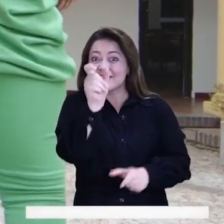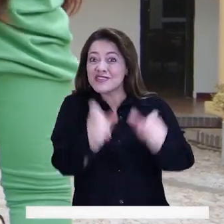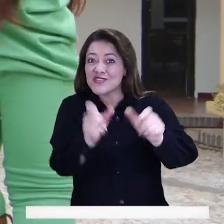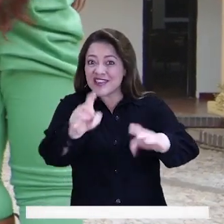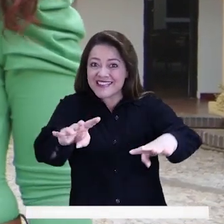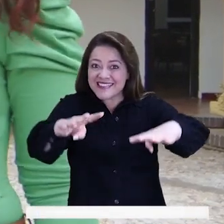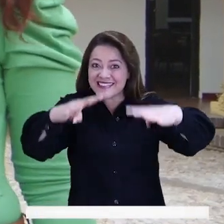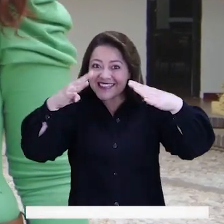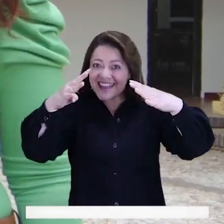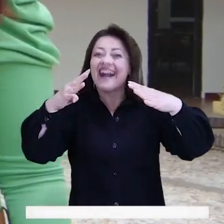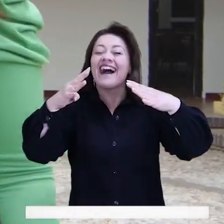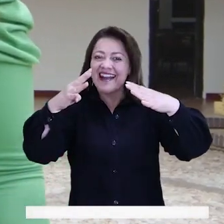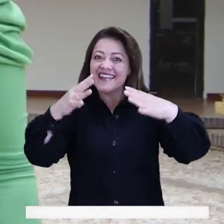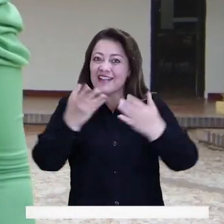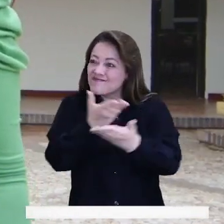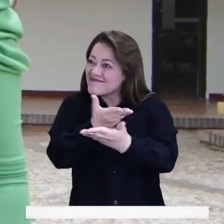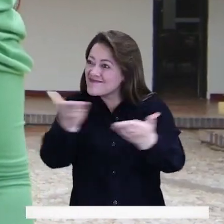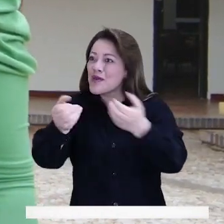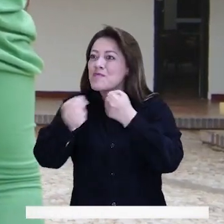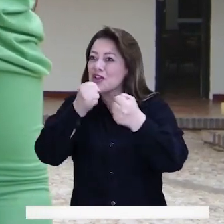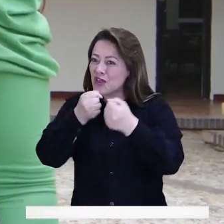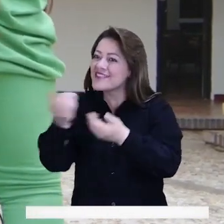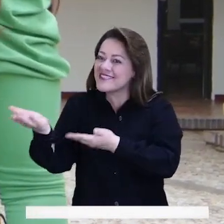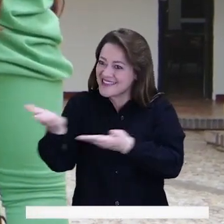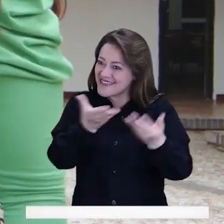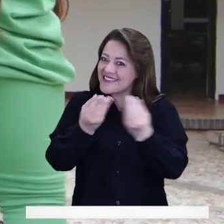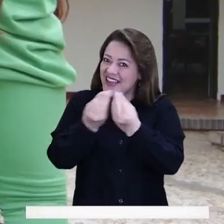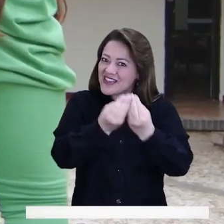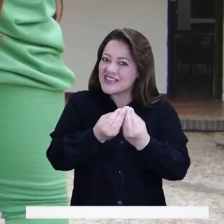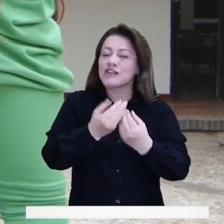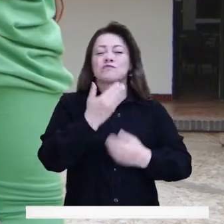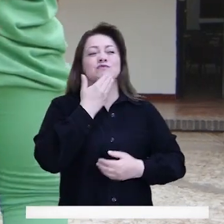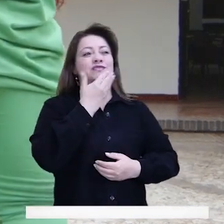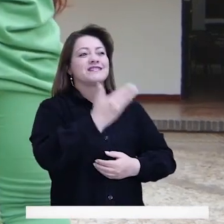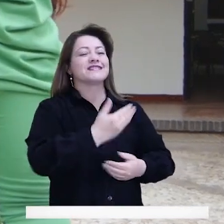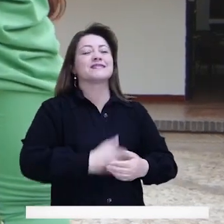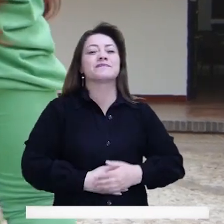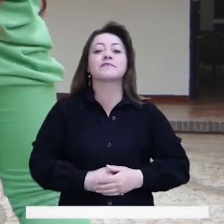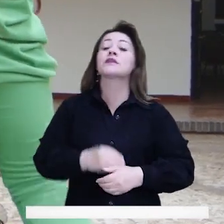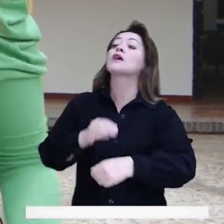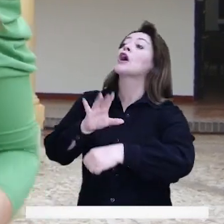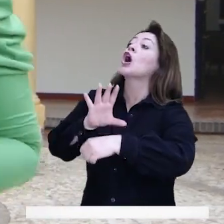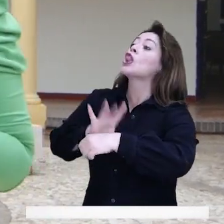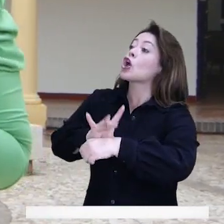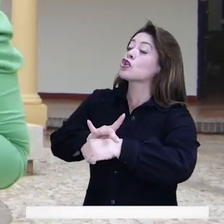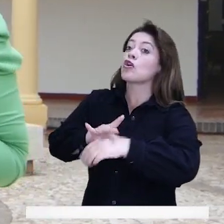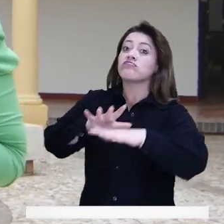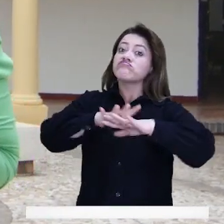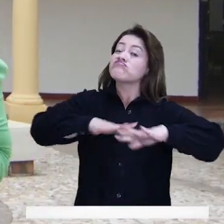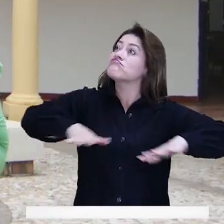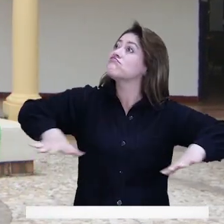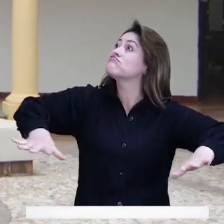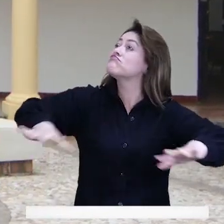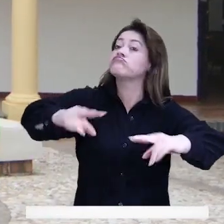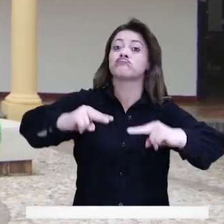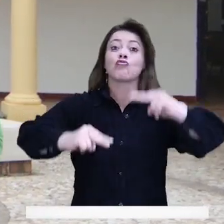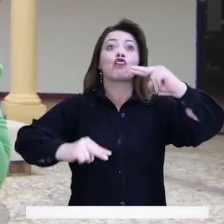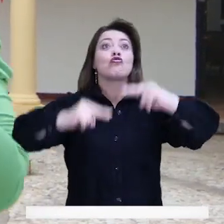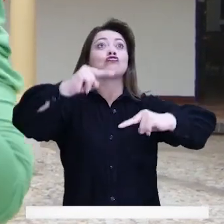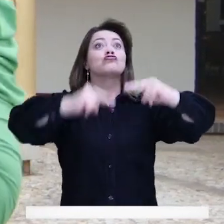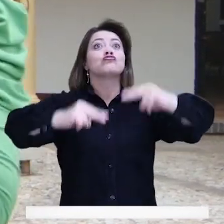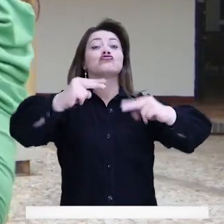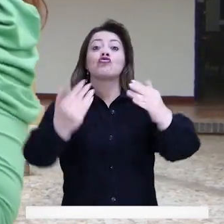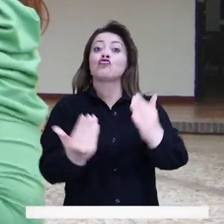todos los televidentes que se conectan a esta hora y a ustedes bienvenidos aquí al Consejo de la Ciudad. Muchísimas gracias. Doctor, sabemos que las instalaciones fueron